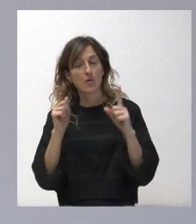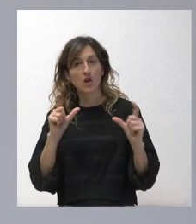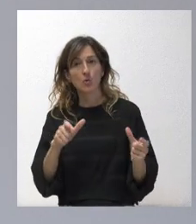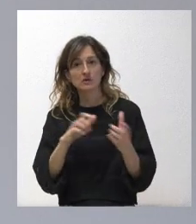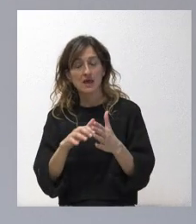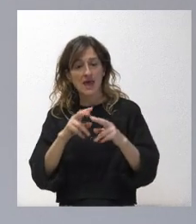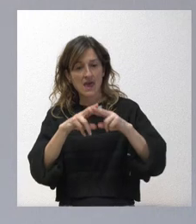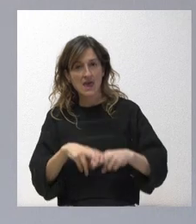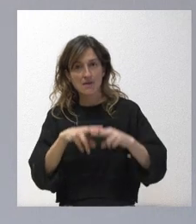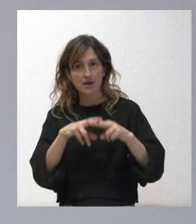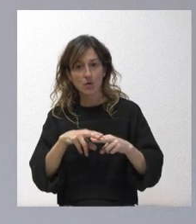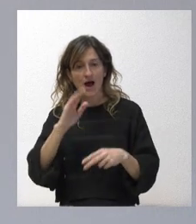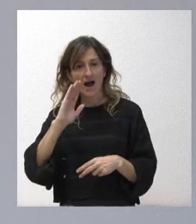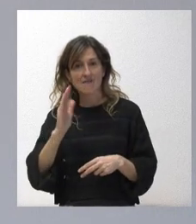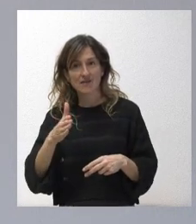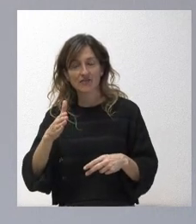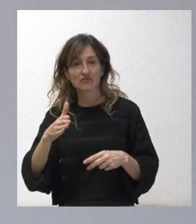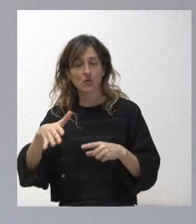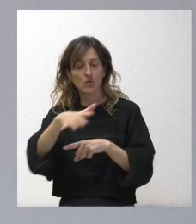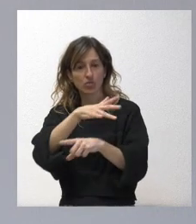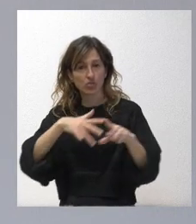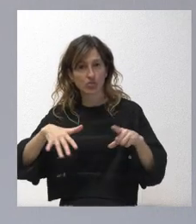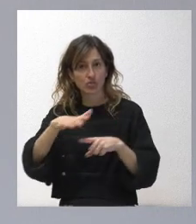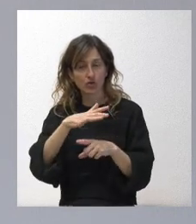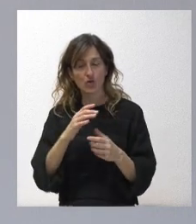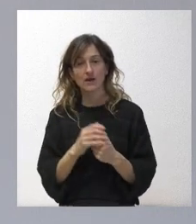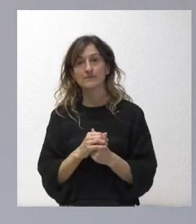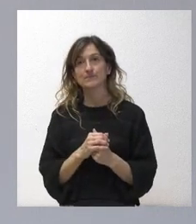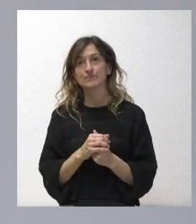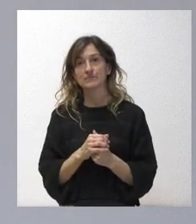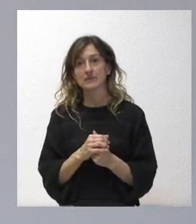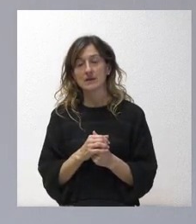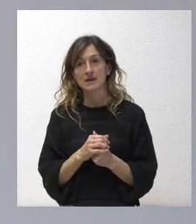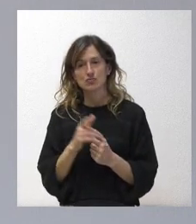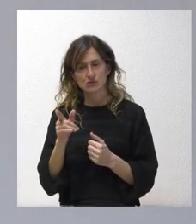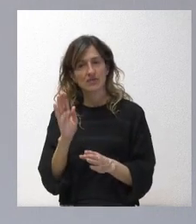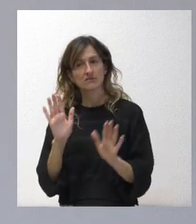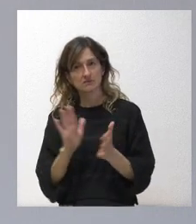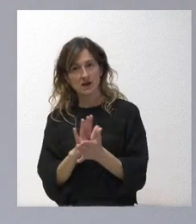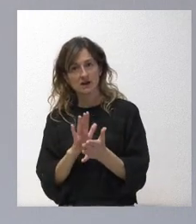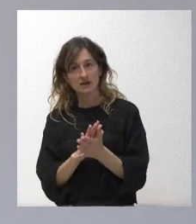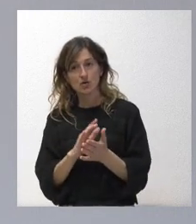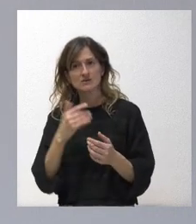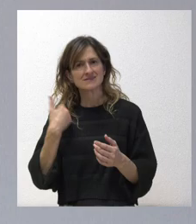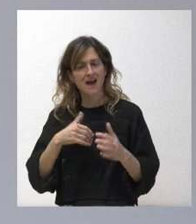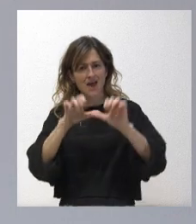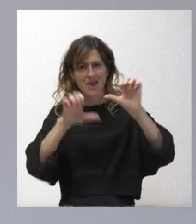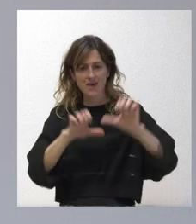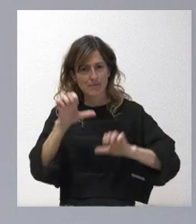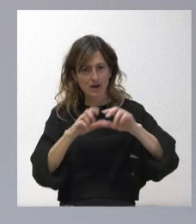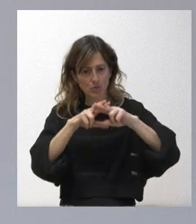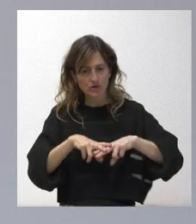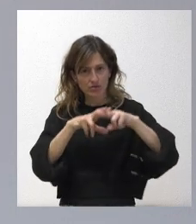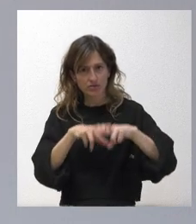evalúen los efectos sinérgicos de esas instalaciones cercanas. Por lo tanto, no lleve cuidado que esos efectos sí han sido evaluados a la hora de dar